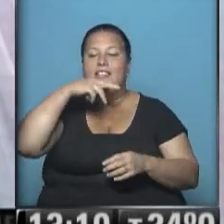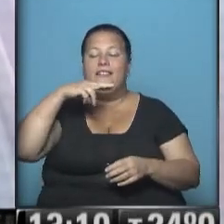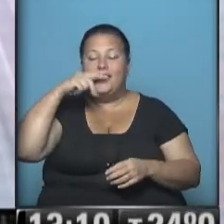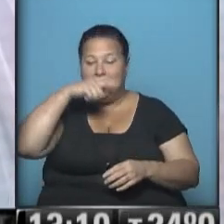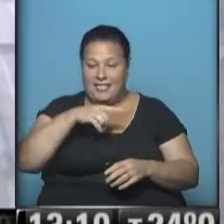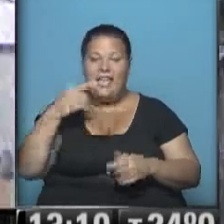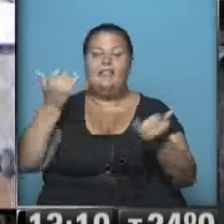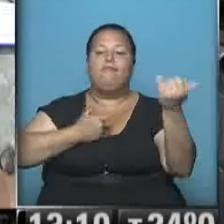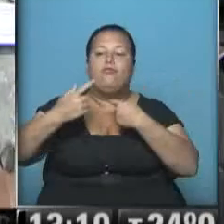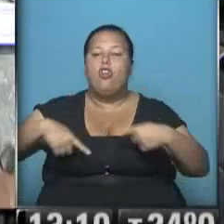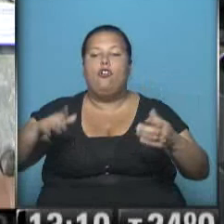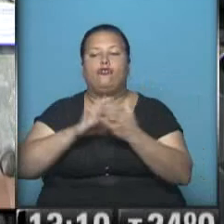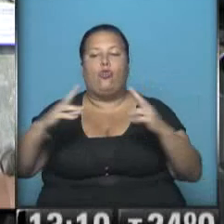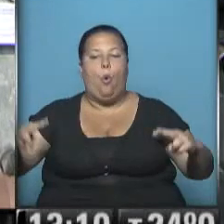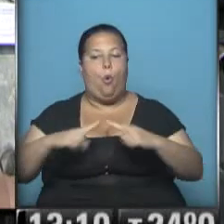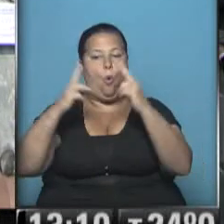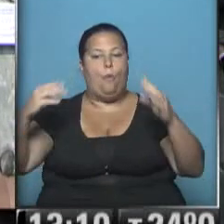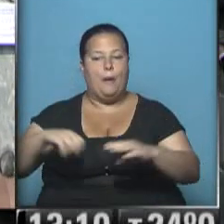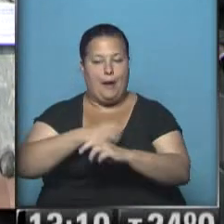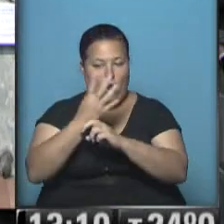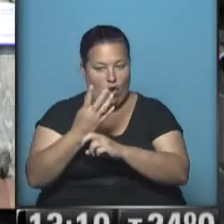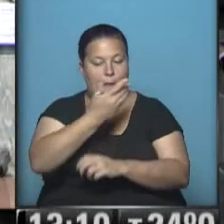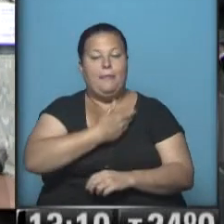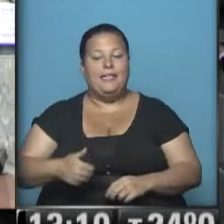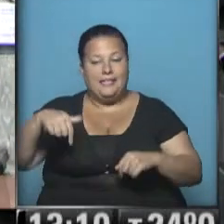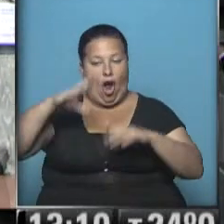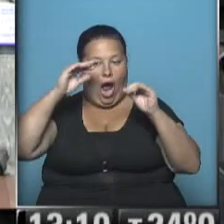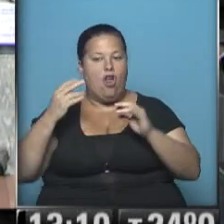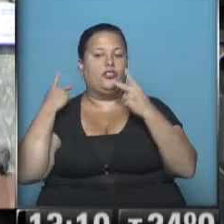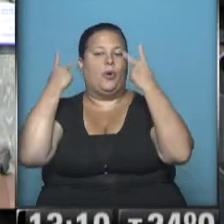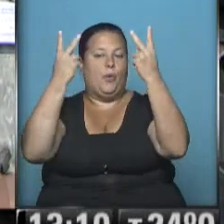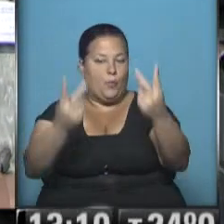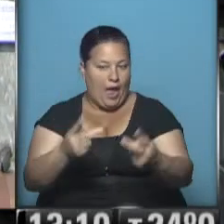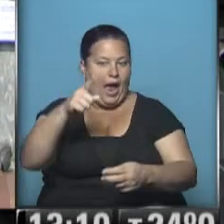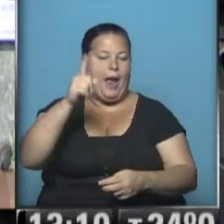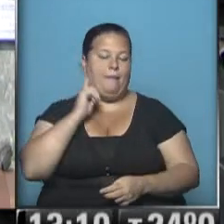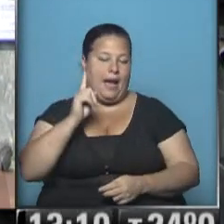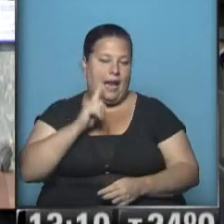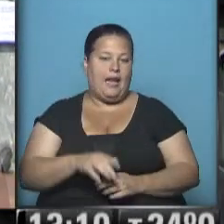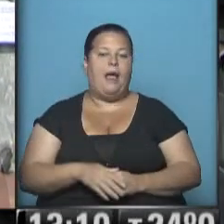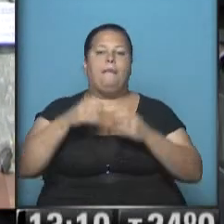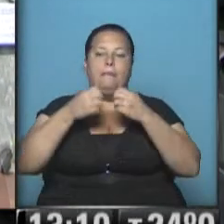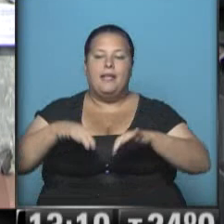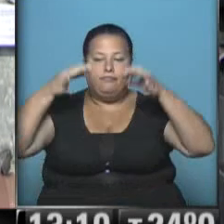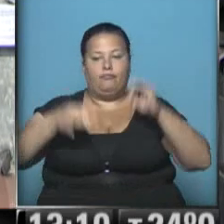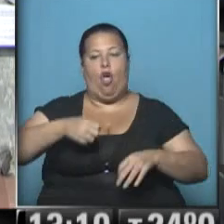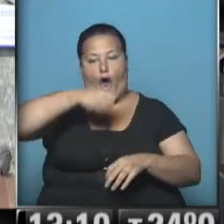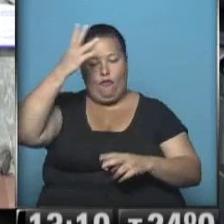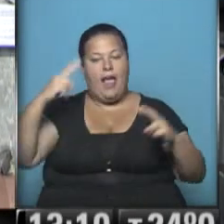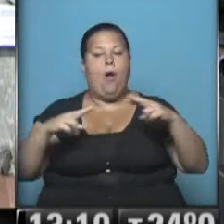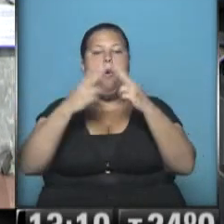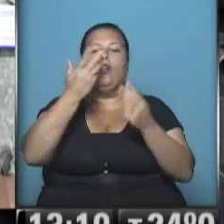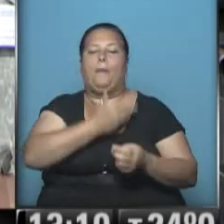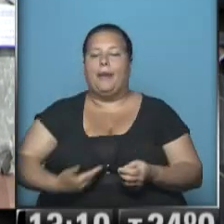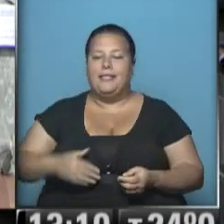acercándonos las alternativas de esta cumbre del Mercosur. La Presidenta ya viaja esta noche rumbo a Paraná para dar inicio oficial a este encuentro de jefas y